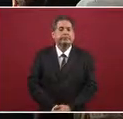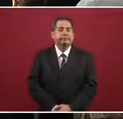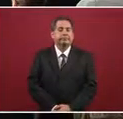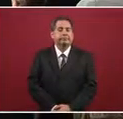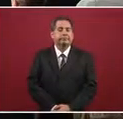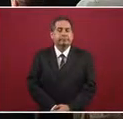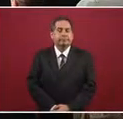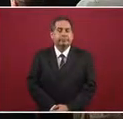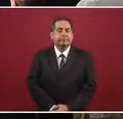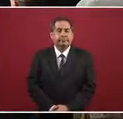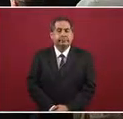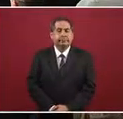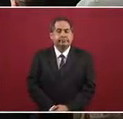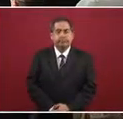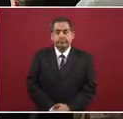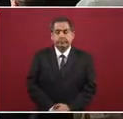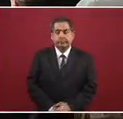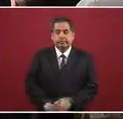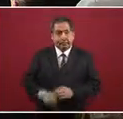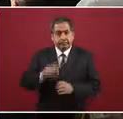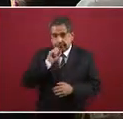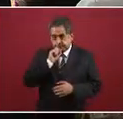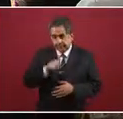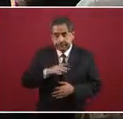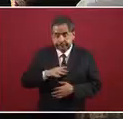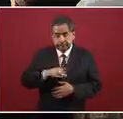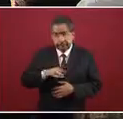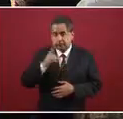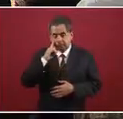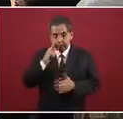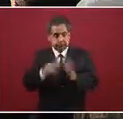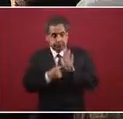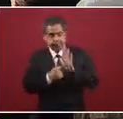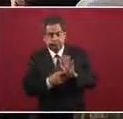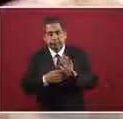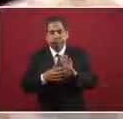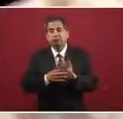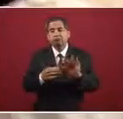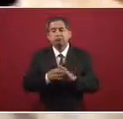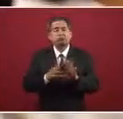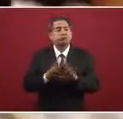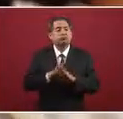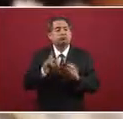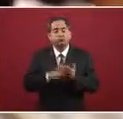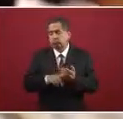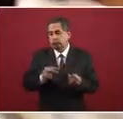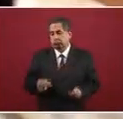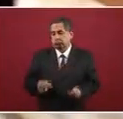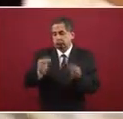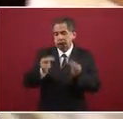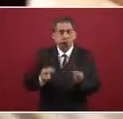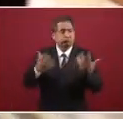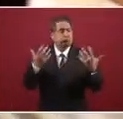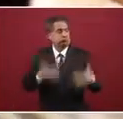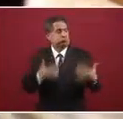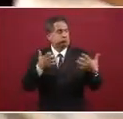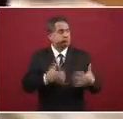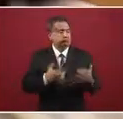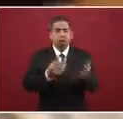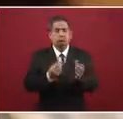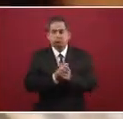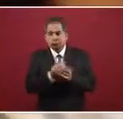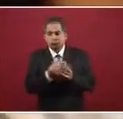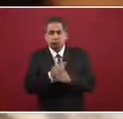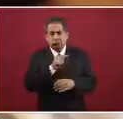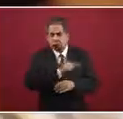Sobre todo aquí está, digamos, una muestra de los tamaños de los negocios, de las empresas, de los talleres que